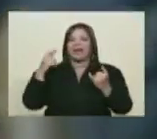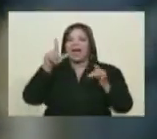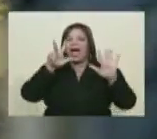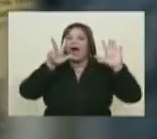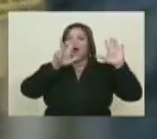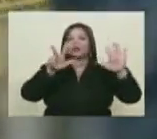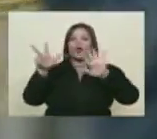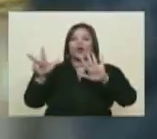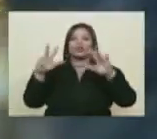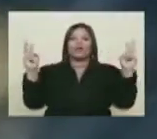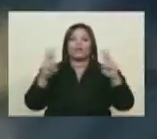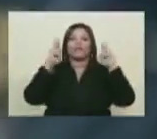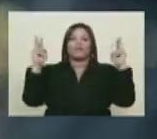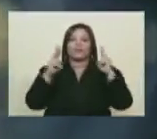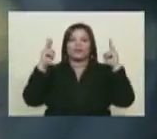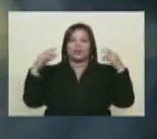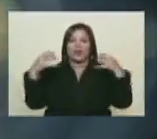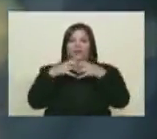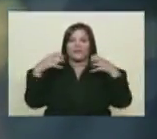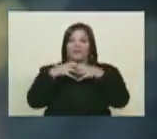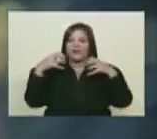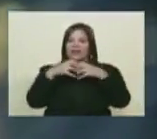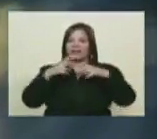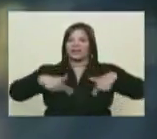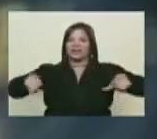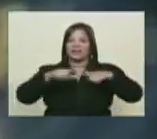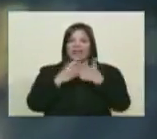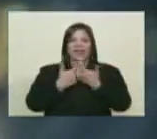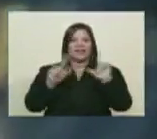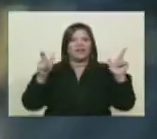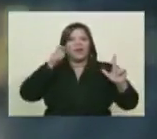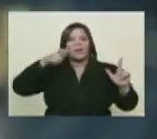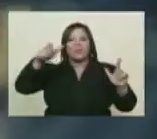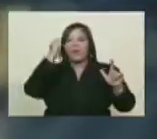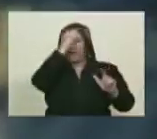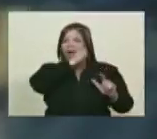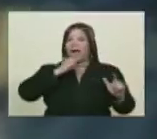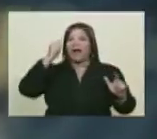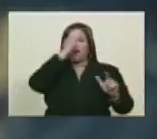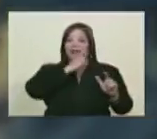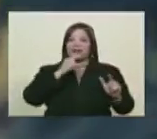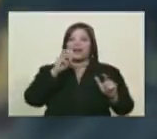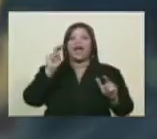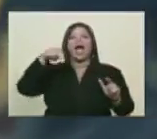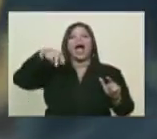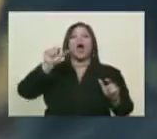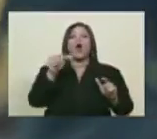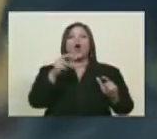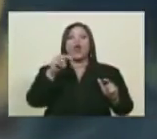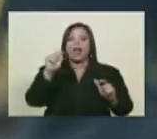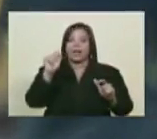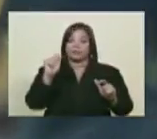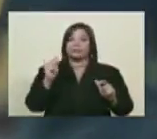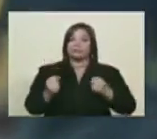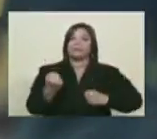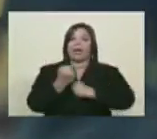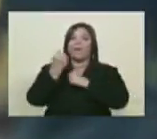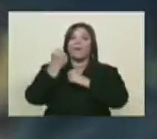88, la victoria de la batalla de Cuito Canabal es ella la liberación del pueblo angoleño y da cuenta del apoyo irrestricto